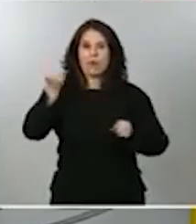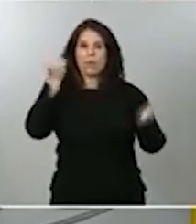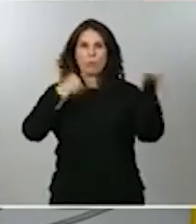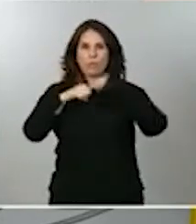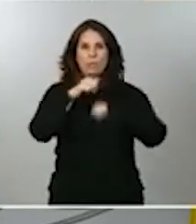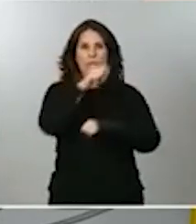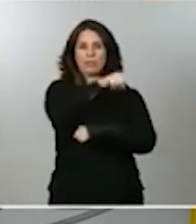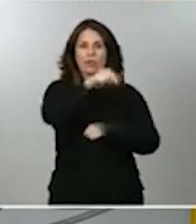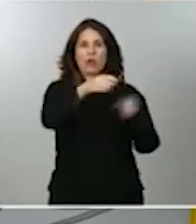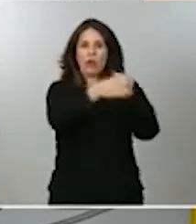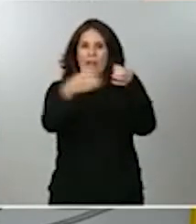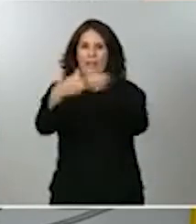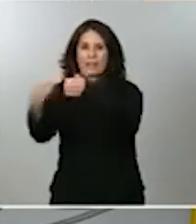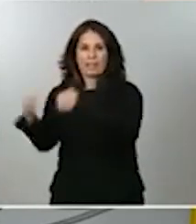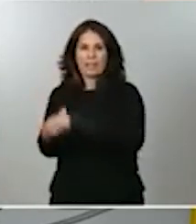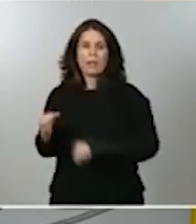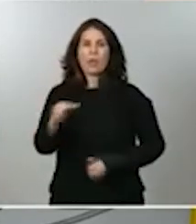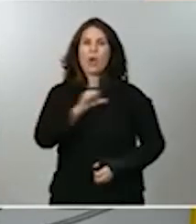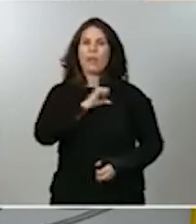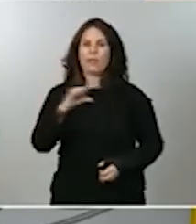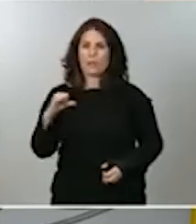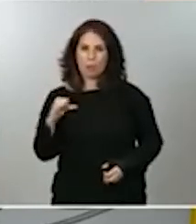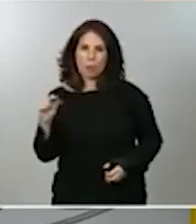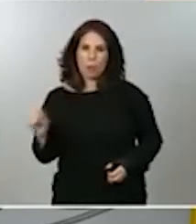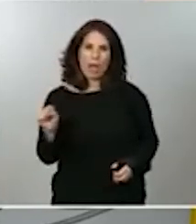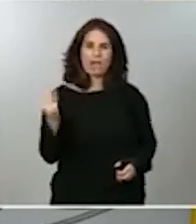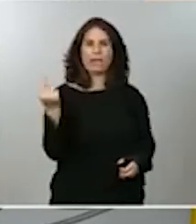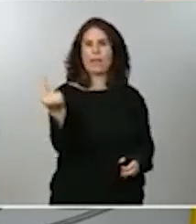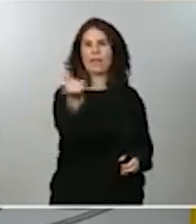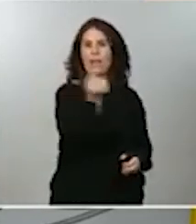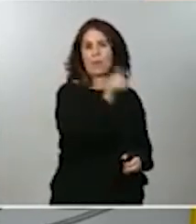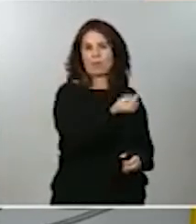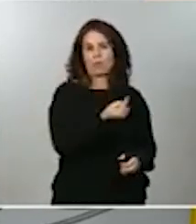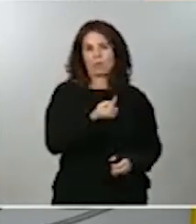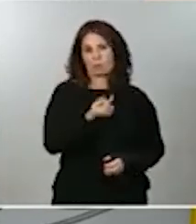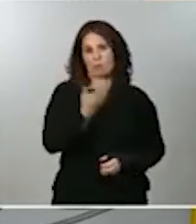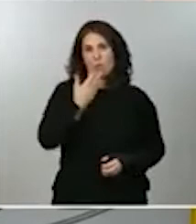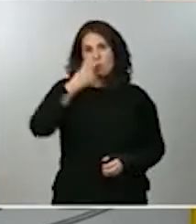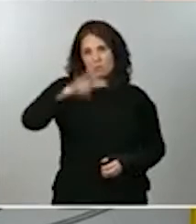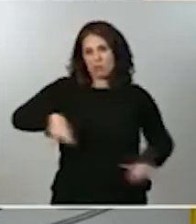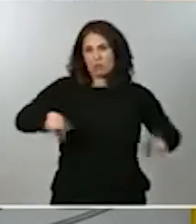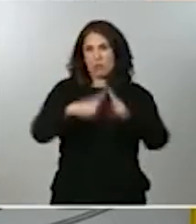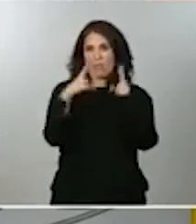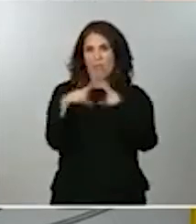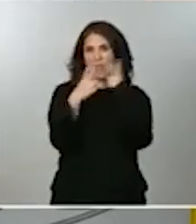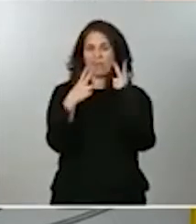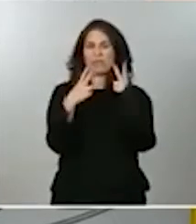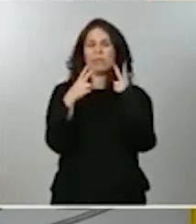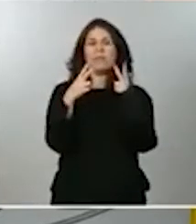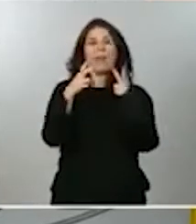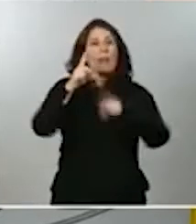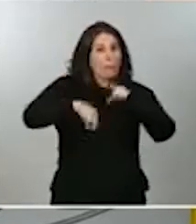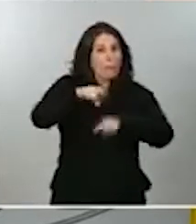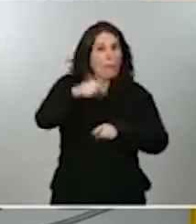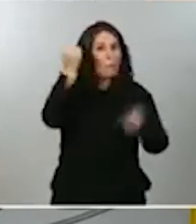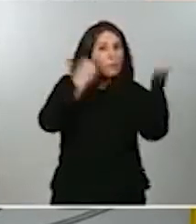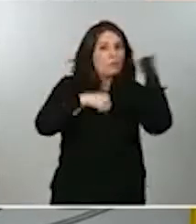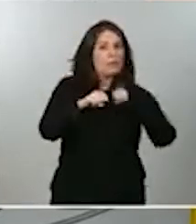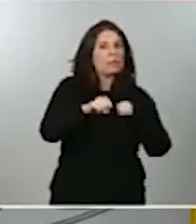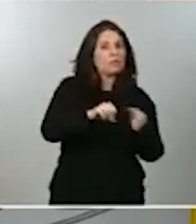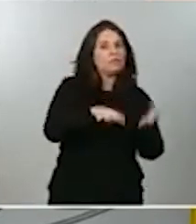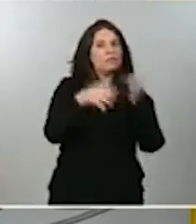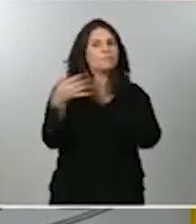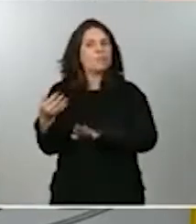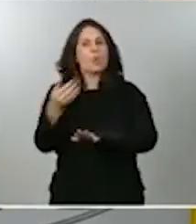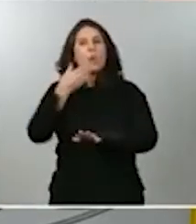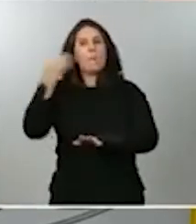corresponsabilidad que tenemos que ejercer como sociedad, va a depender, en gran medida, que estemos en mejores condiciones de afrontar